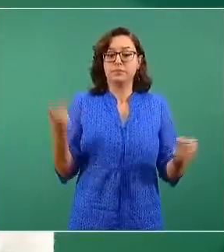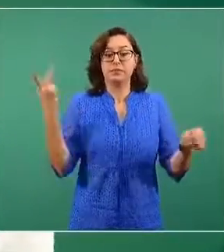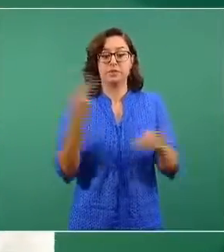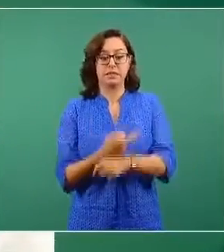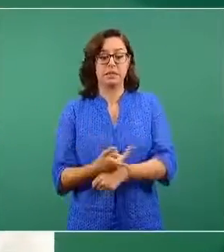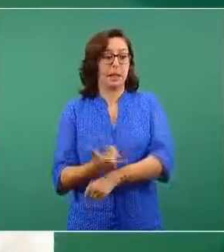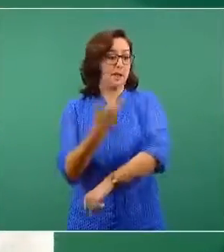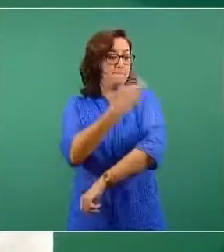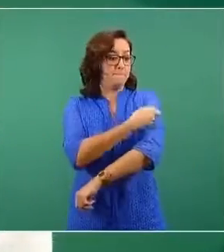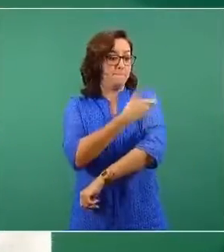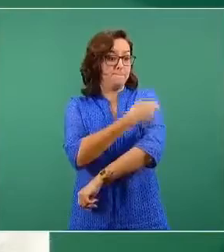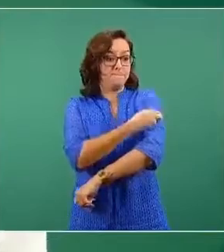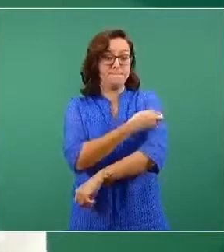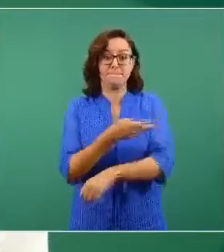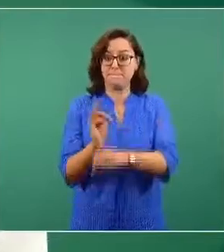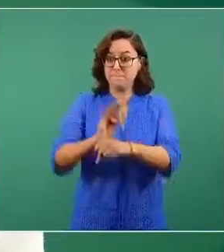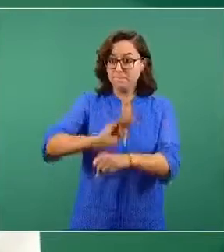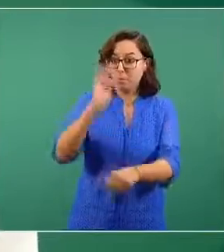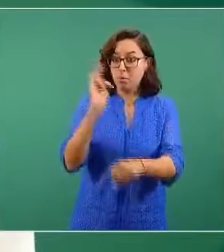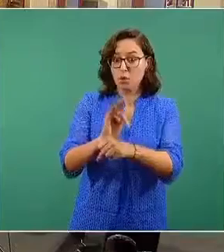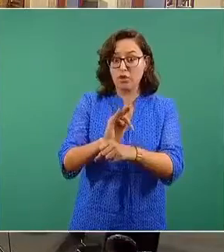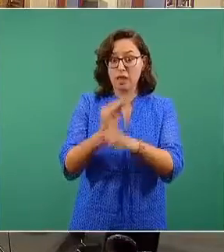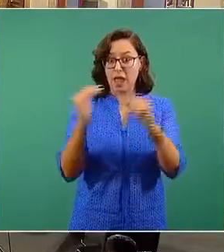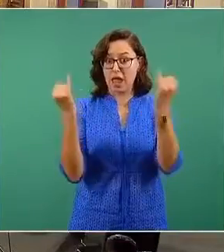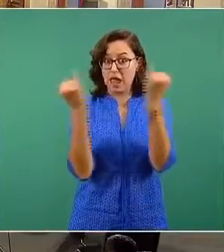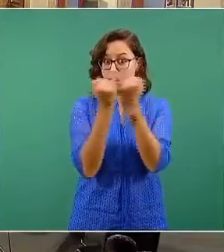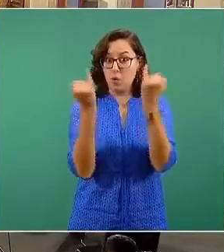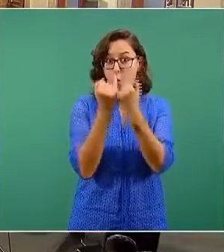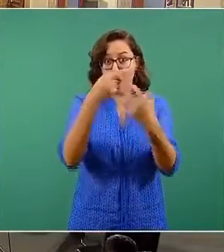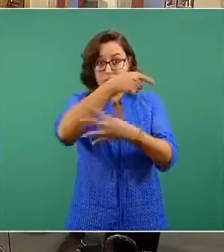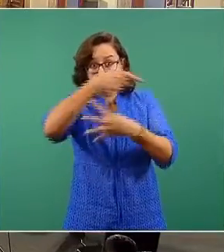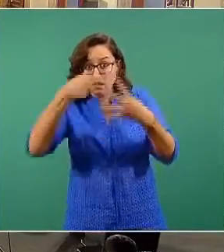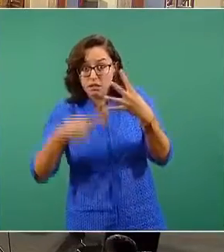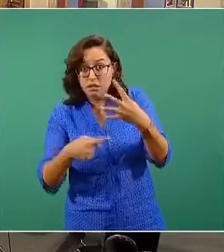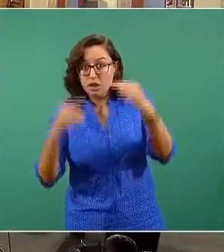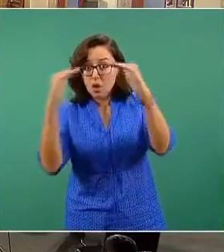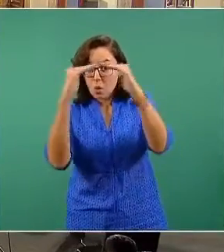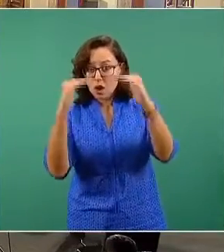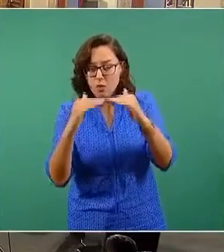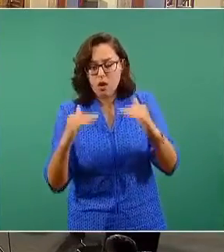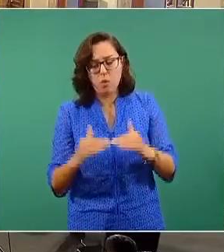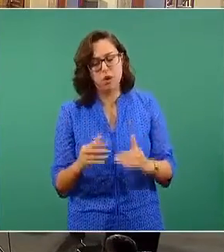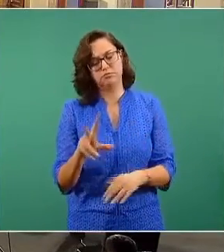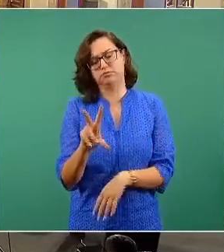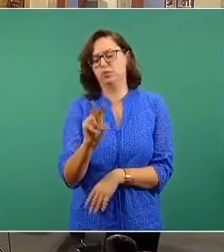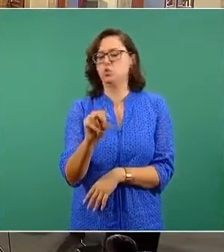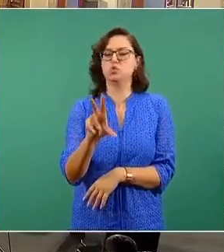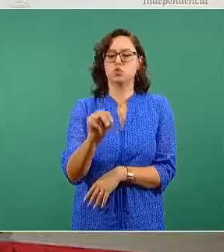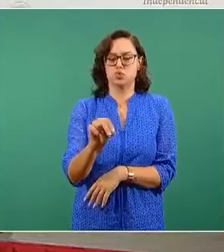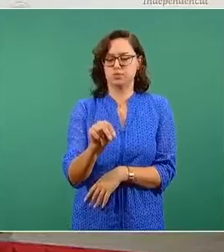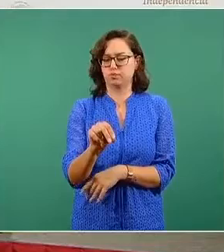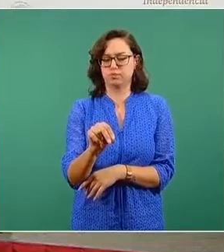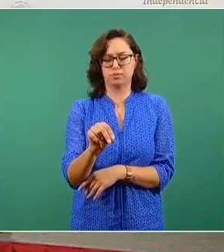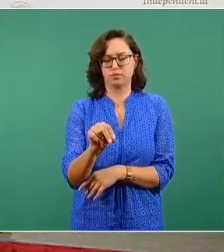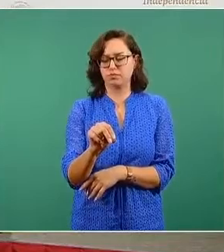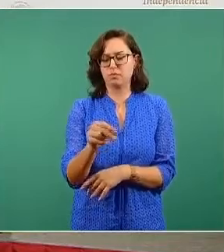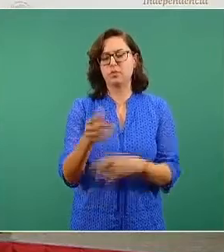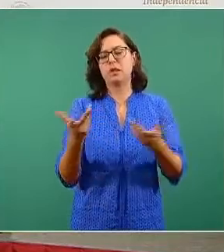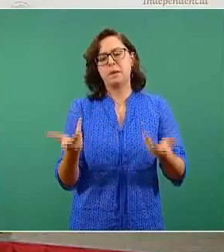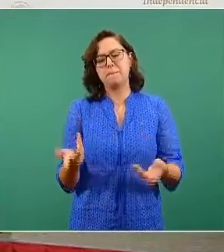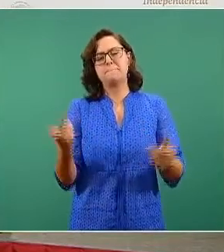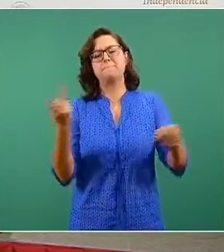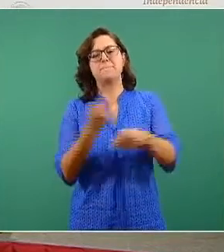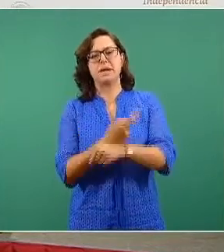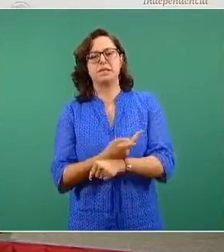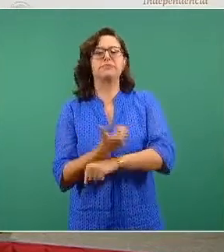para cada uno de estos propósitos es la misma. Y en las vacunas COVID, contra el